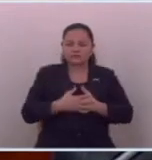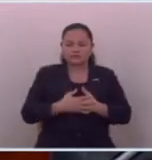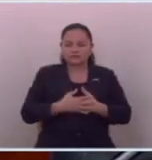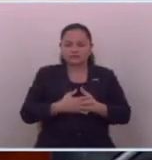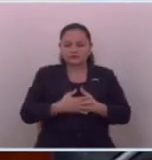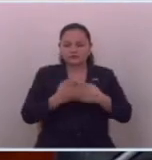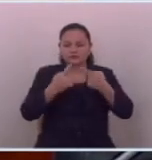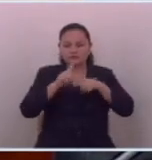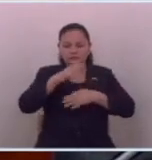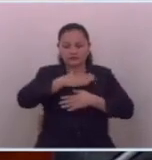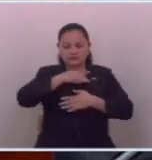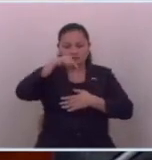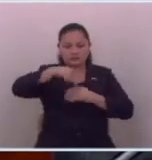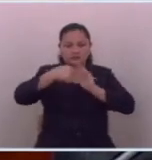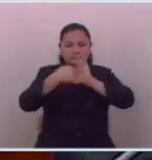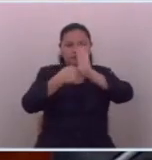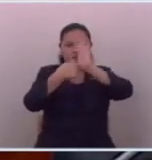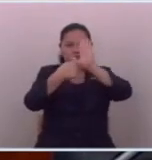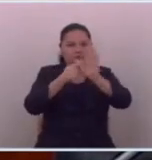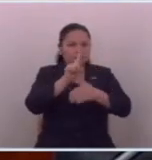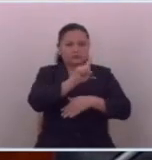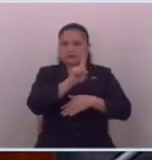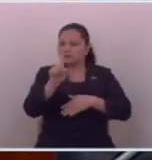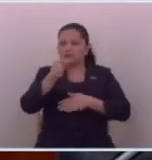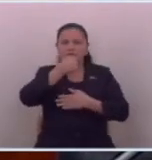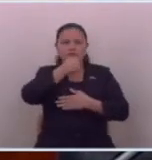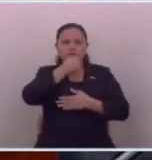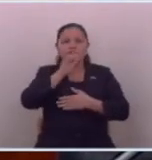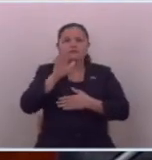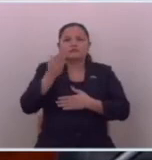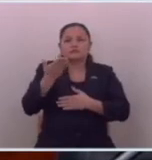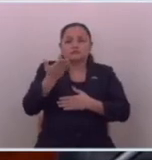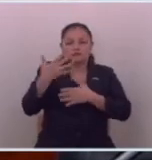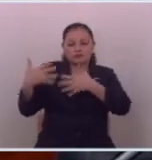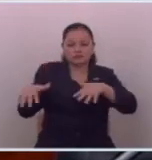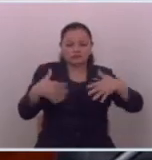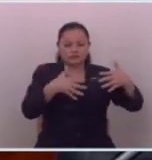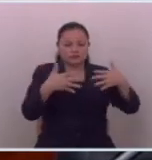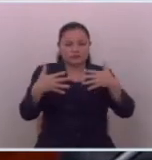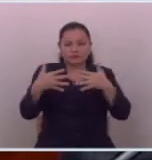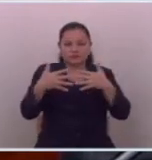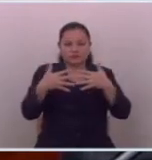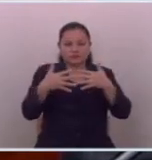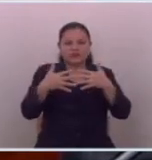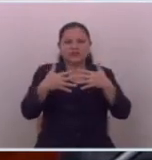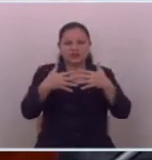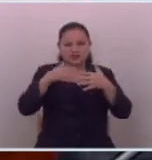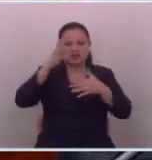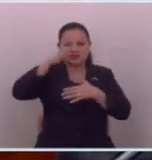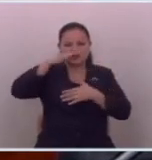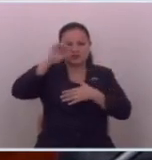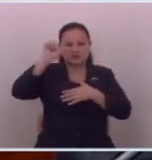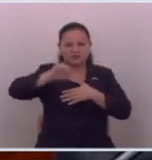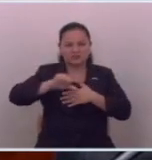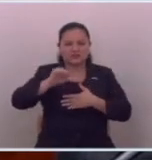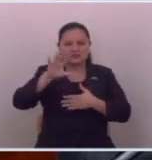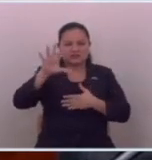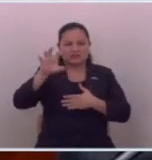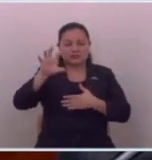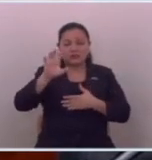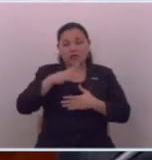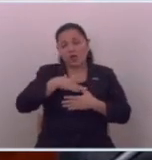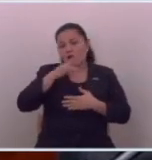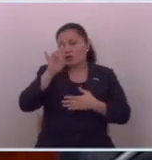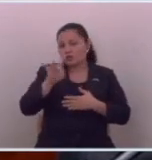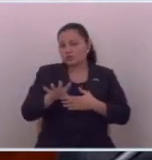pero cuando nosotros les demostramos que no son periodistas sino que son activistas y corruptos no les gusta